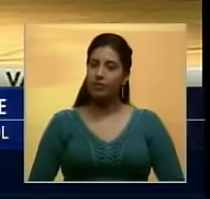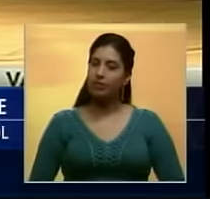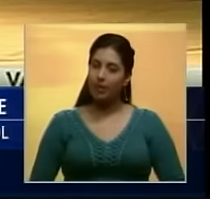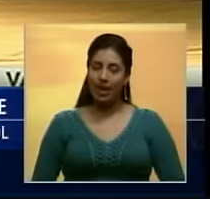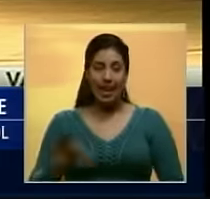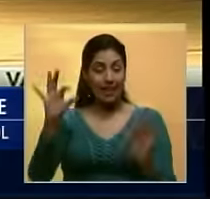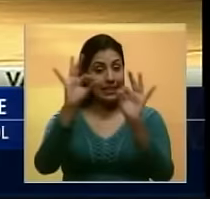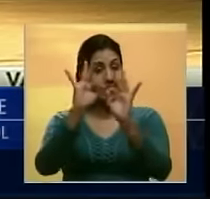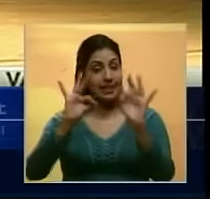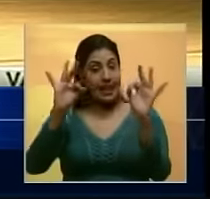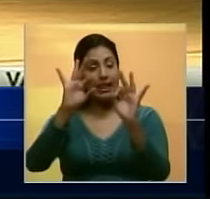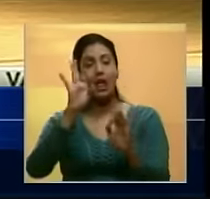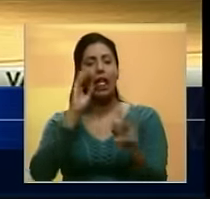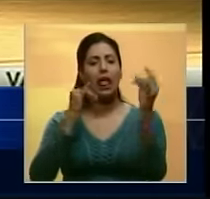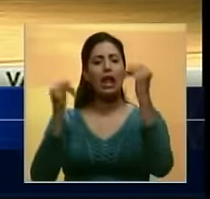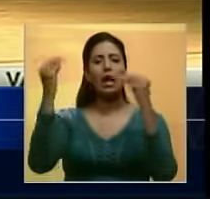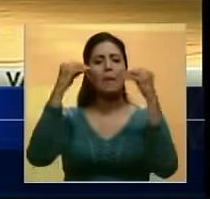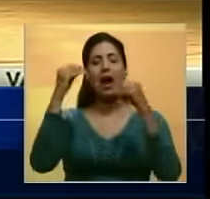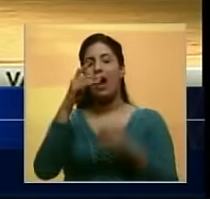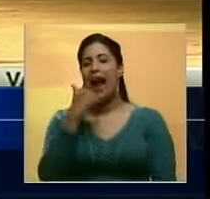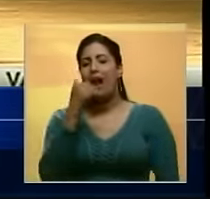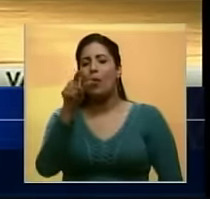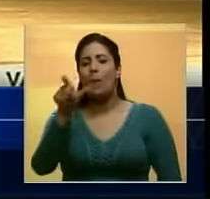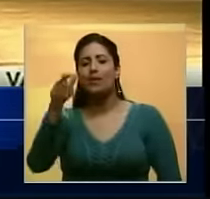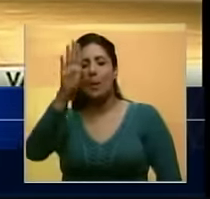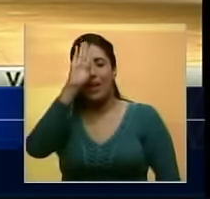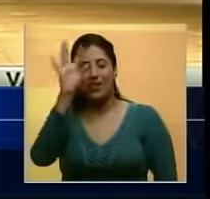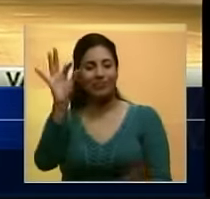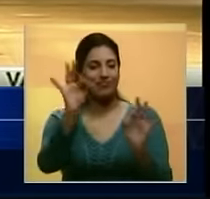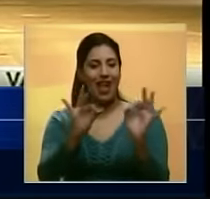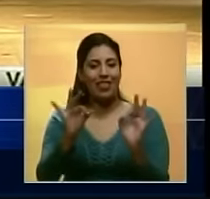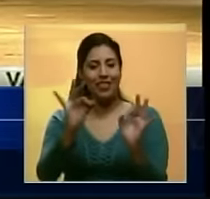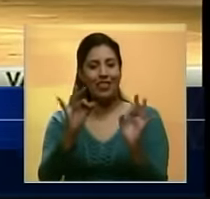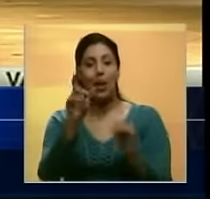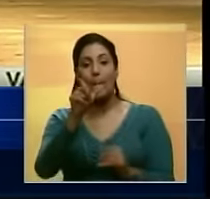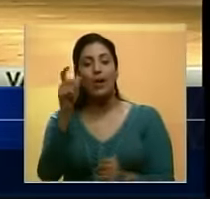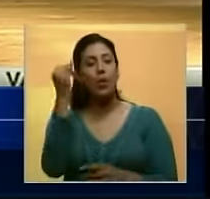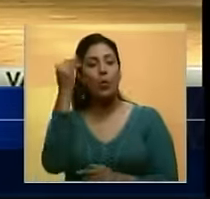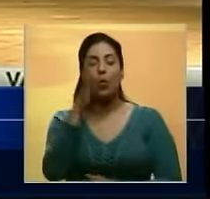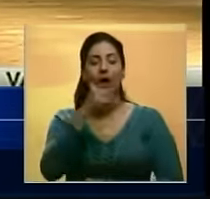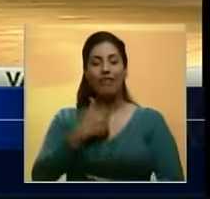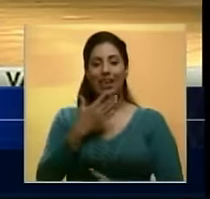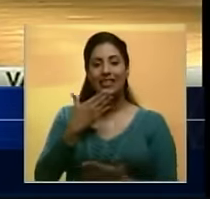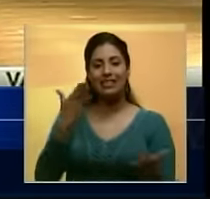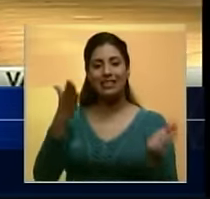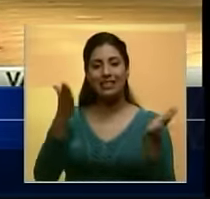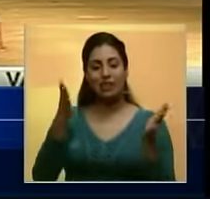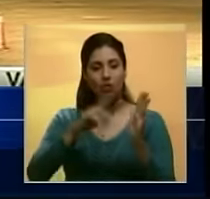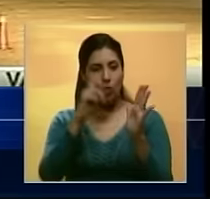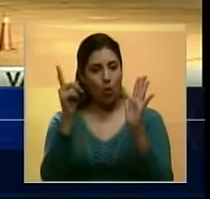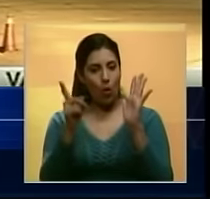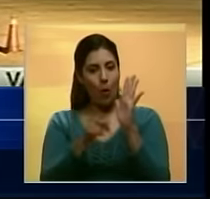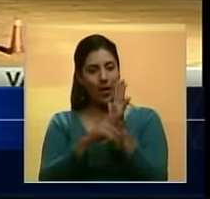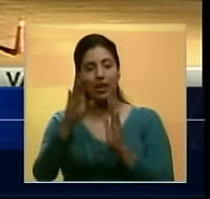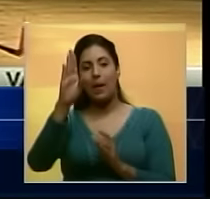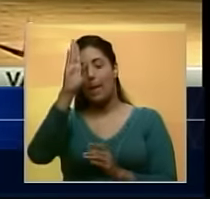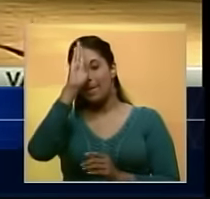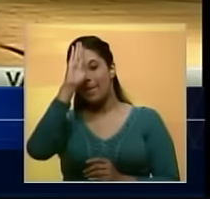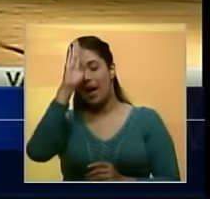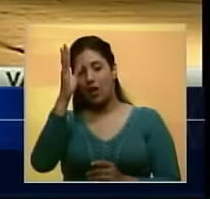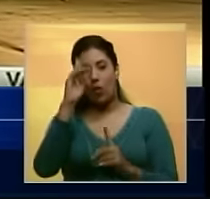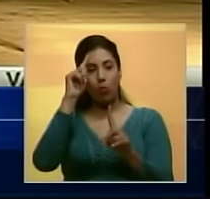Nadie tiene excusas, ningún banco tiene excusas para no dar su servicio completo en el cajero